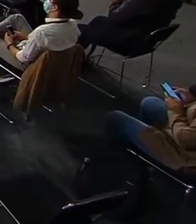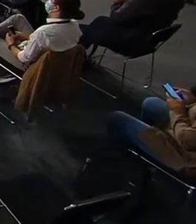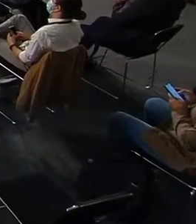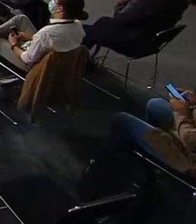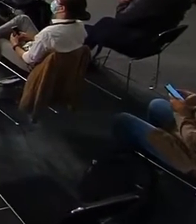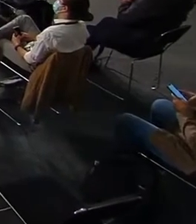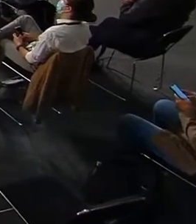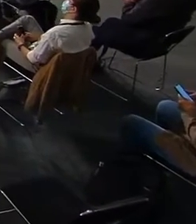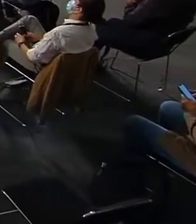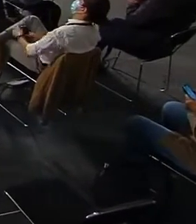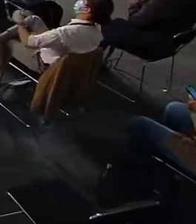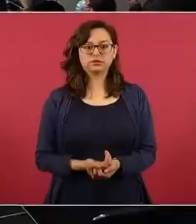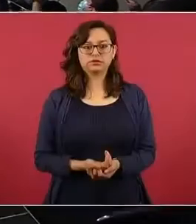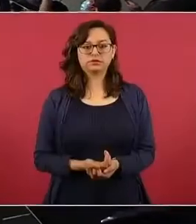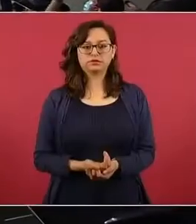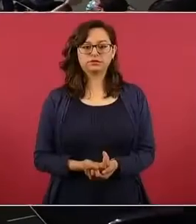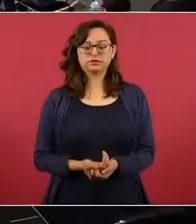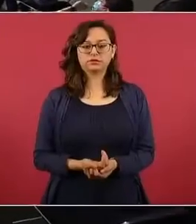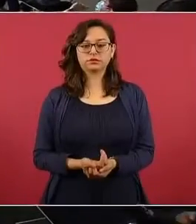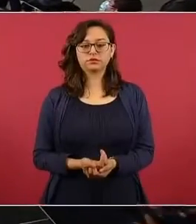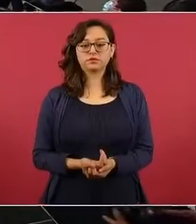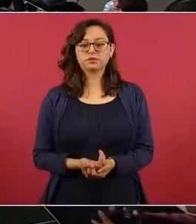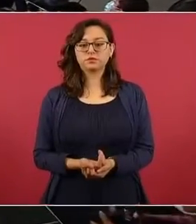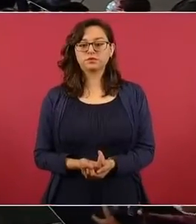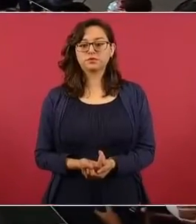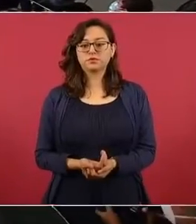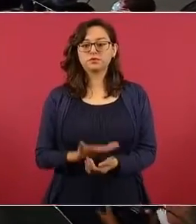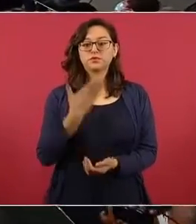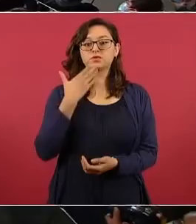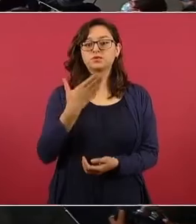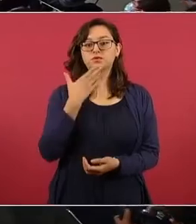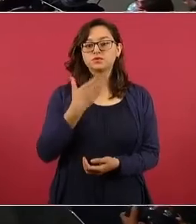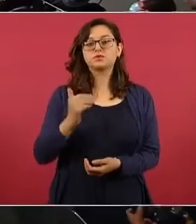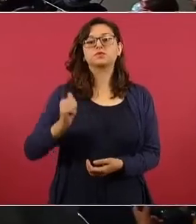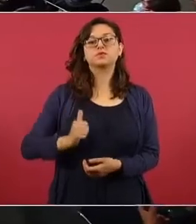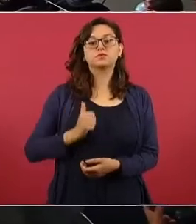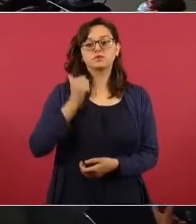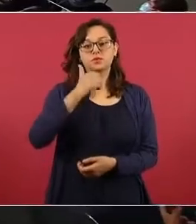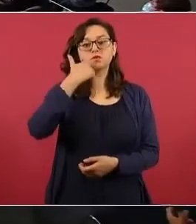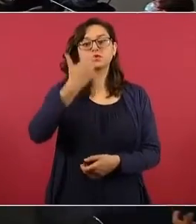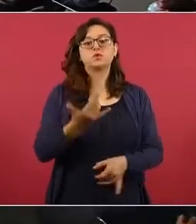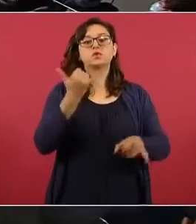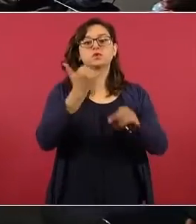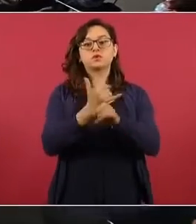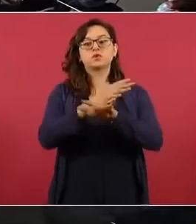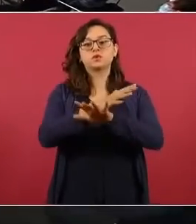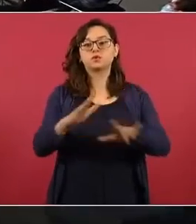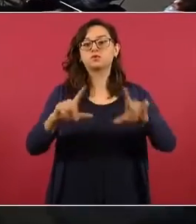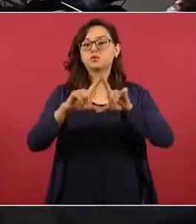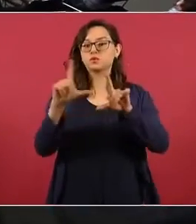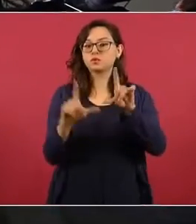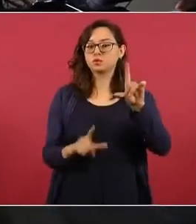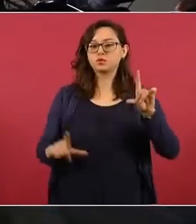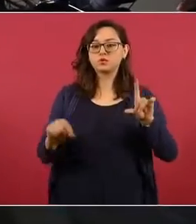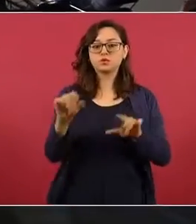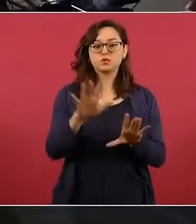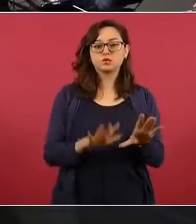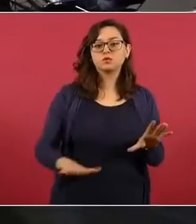Muy bien. Bueno, informar también al pueblo de México que